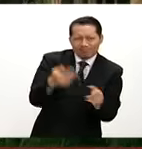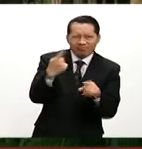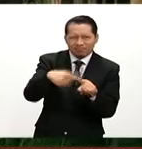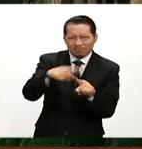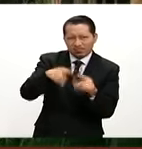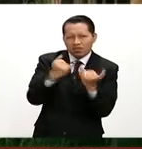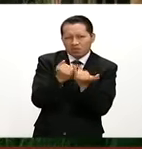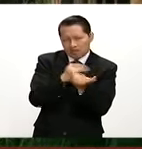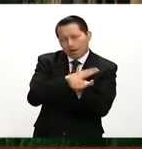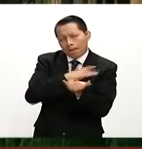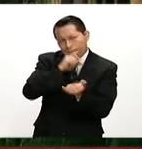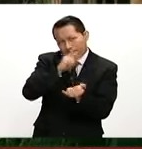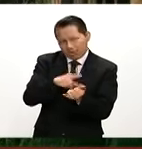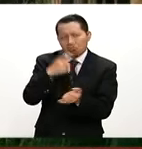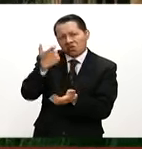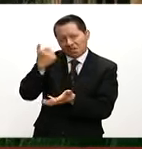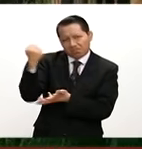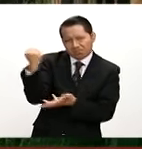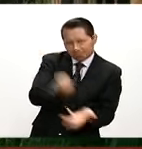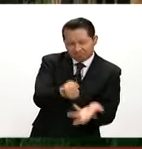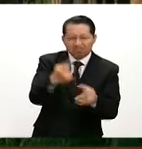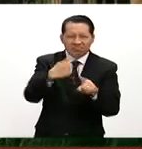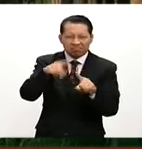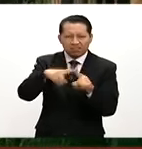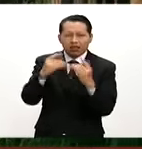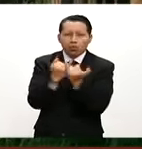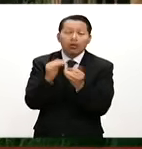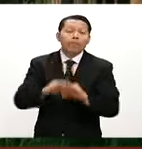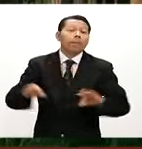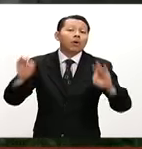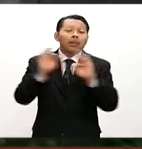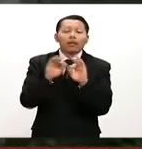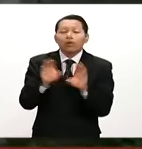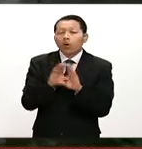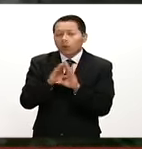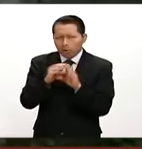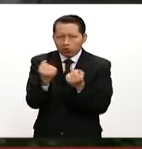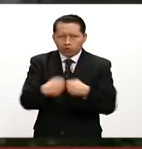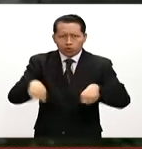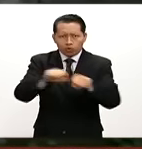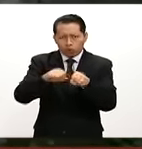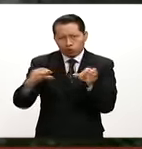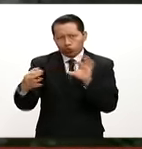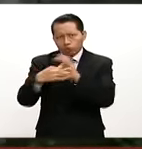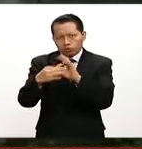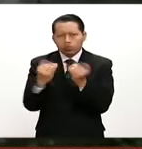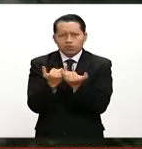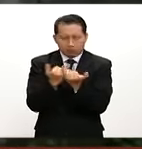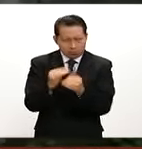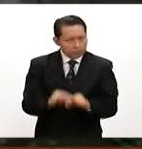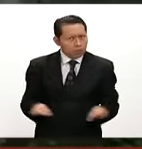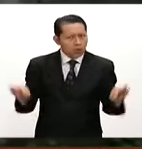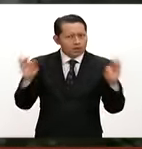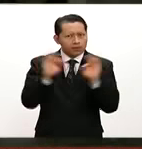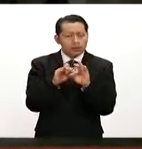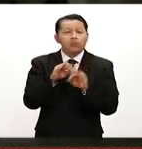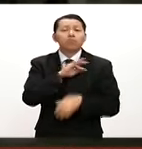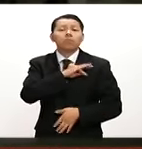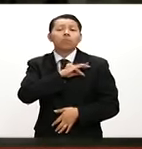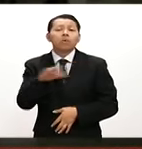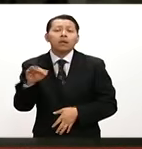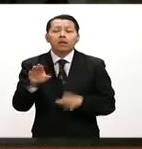y de bienes de capital, y por supuesto también es importante tenerlos como socios aliados, porque podríamos generar